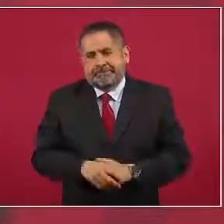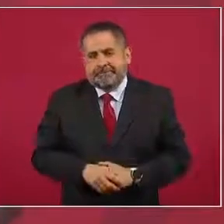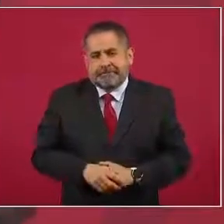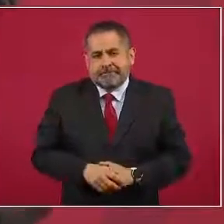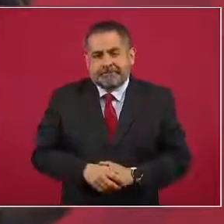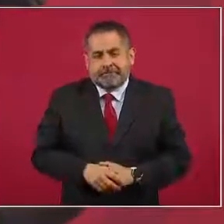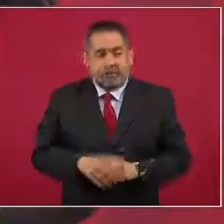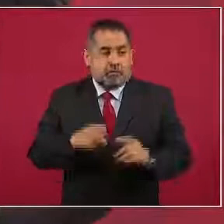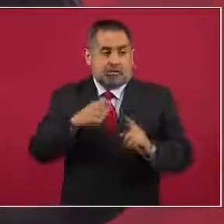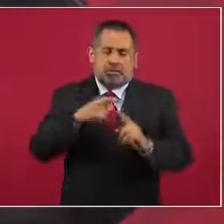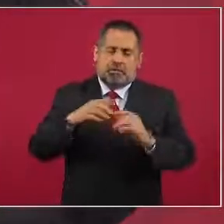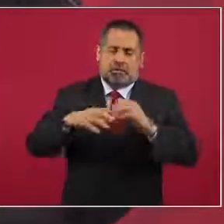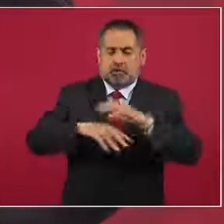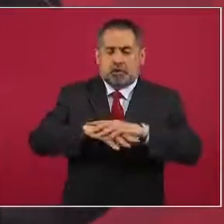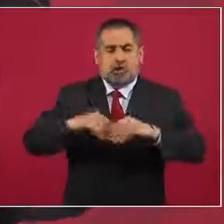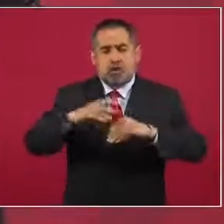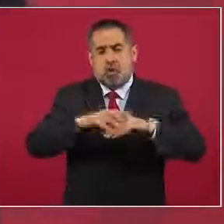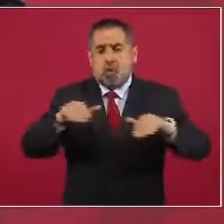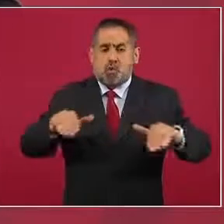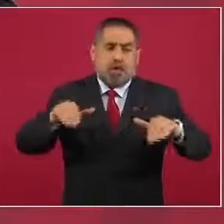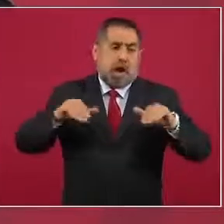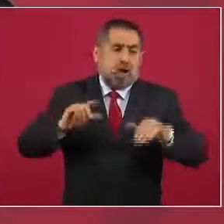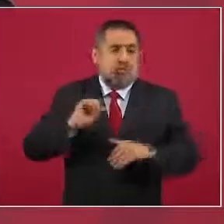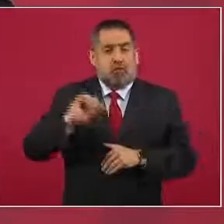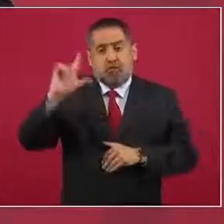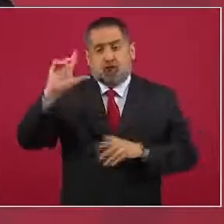Muy objetivo, muy profesional.